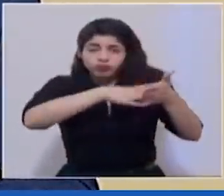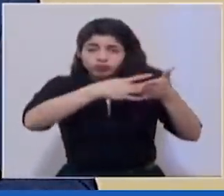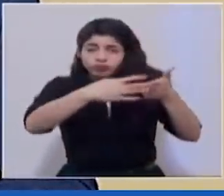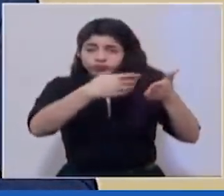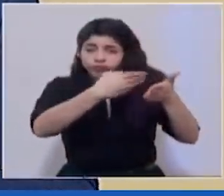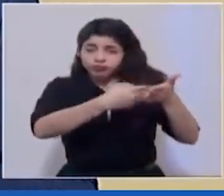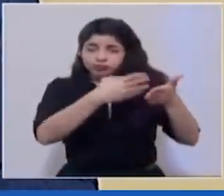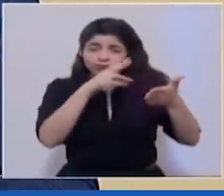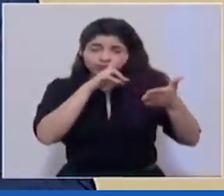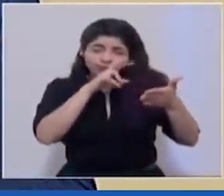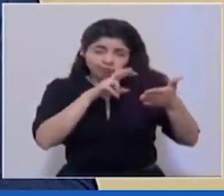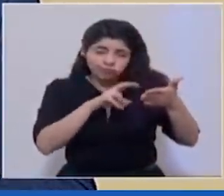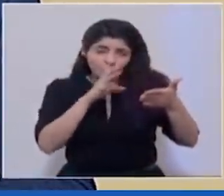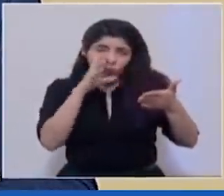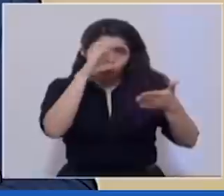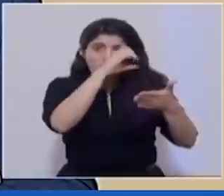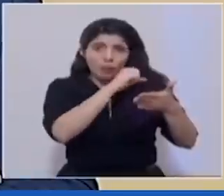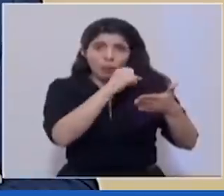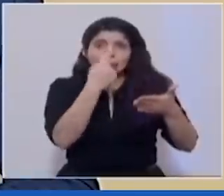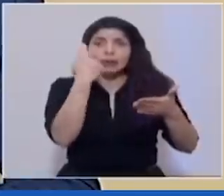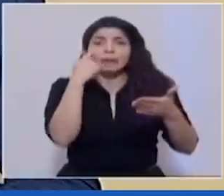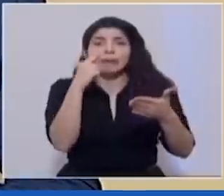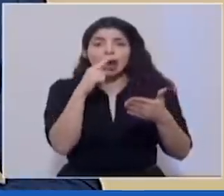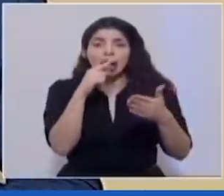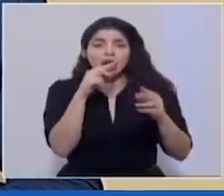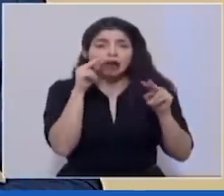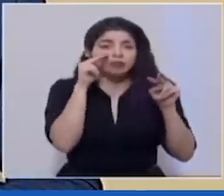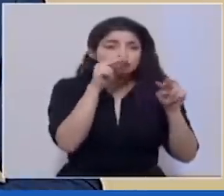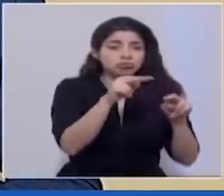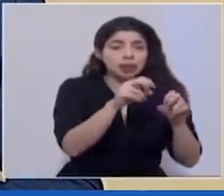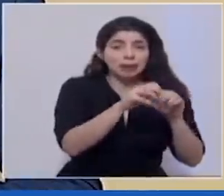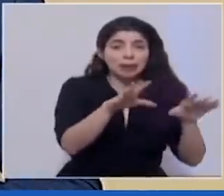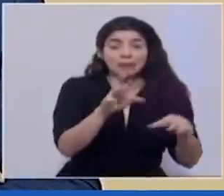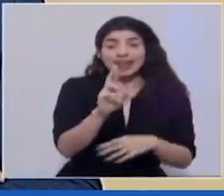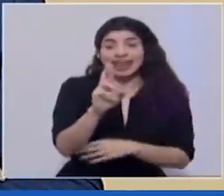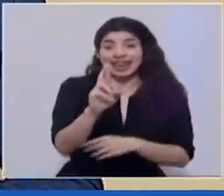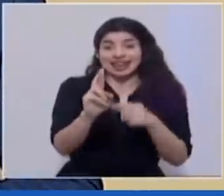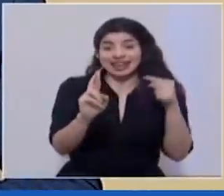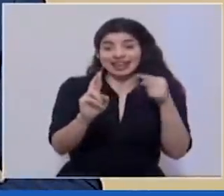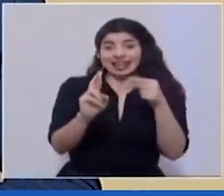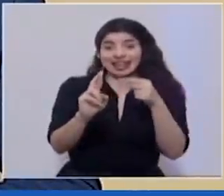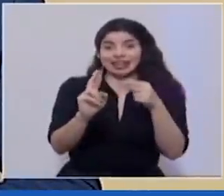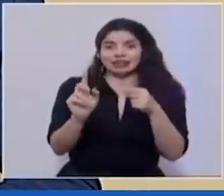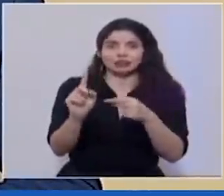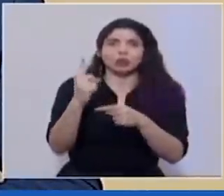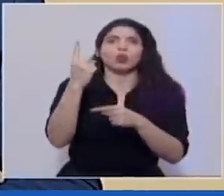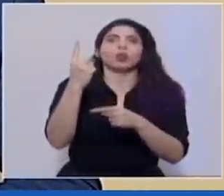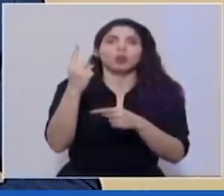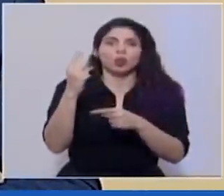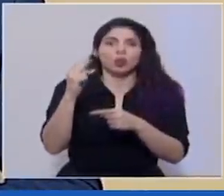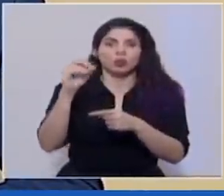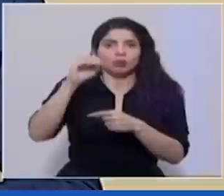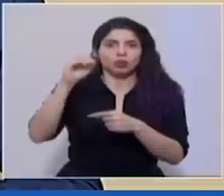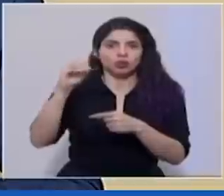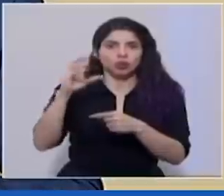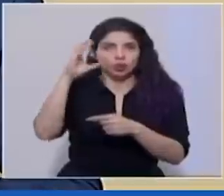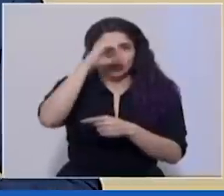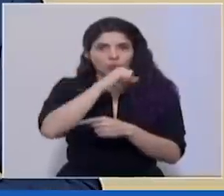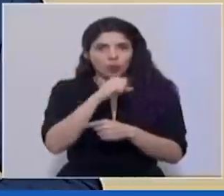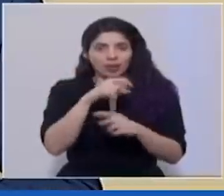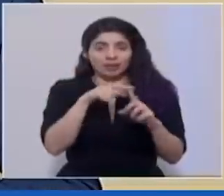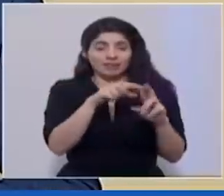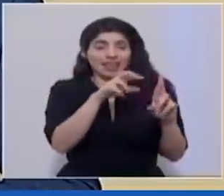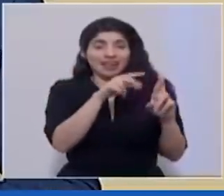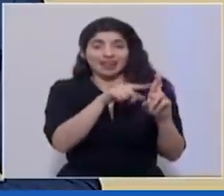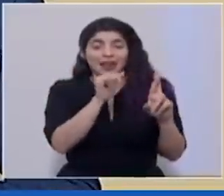en cuenta para darle seguimiento a la epidemia es uno de los parámetros que se contabilizan y justamente como lo